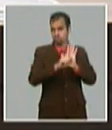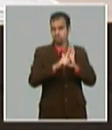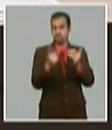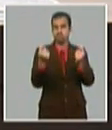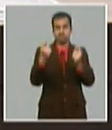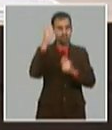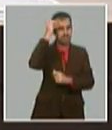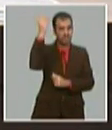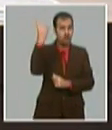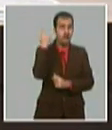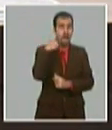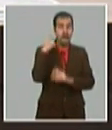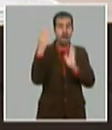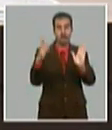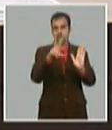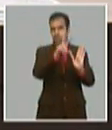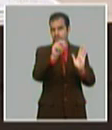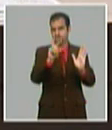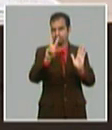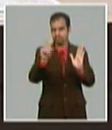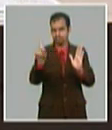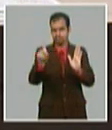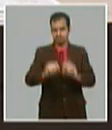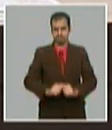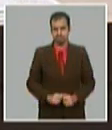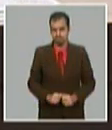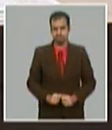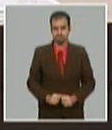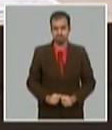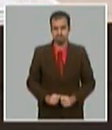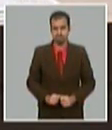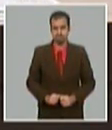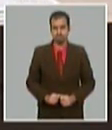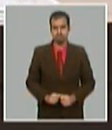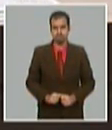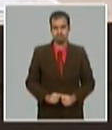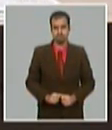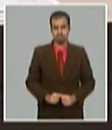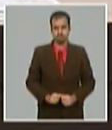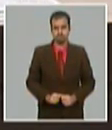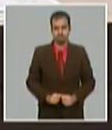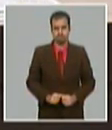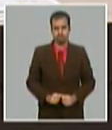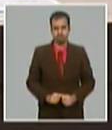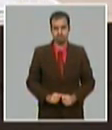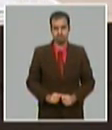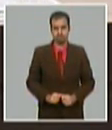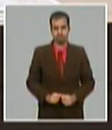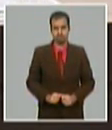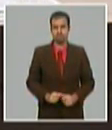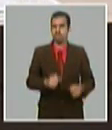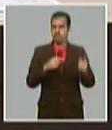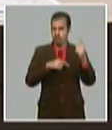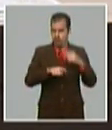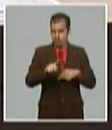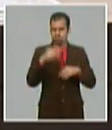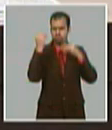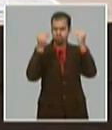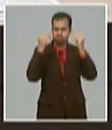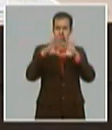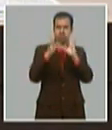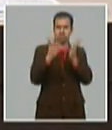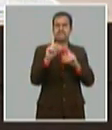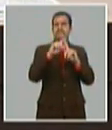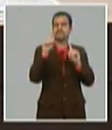para el año 2021. Pasaremos a analizar los temas referidos